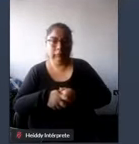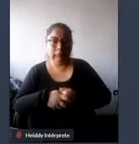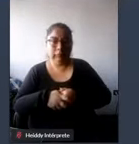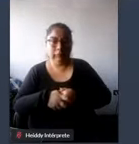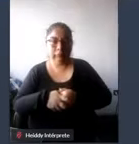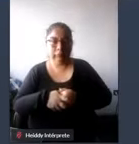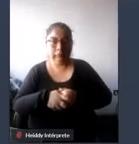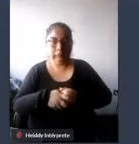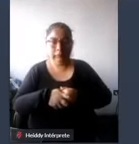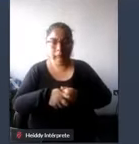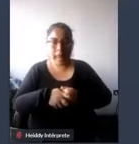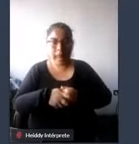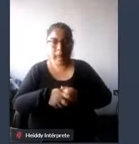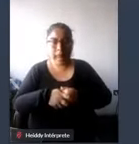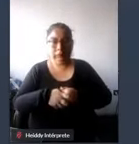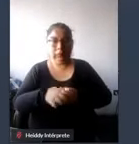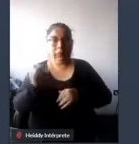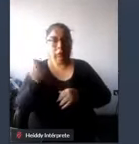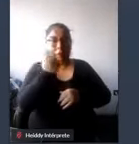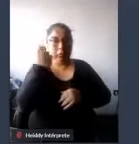un segundo punto